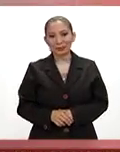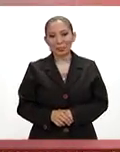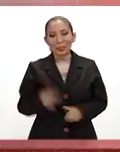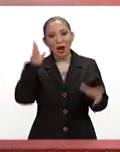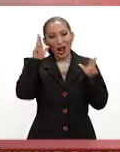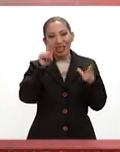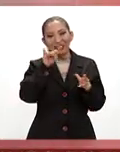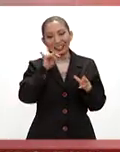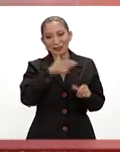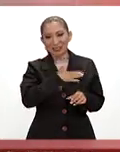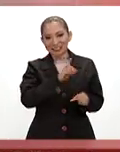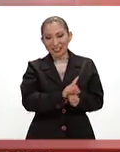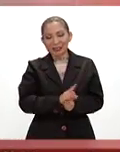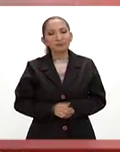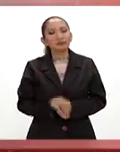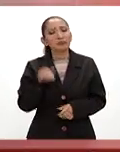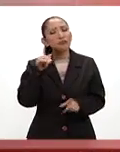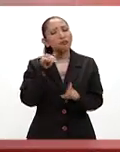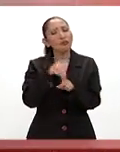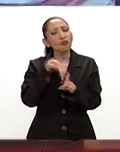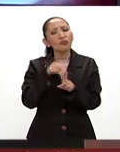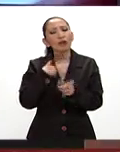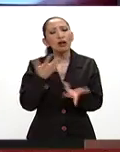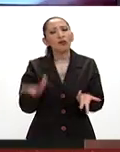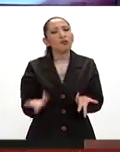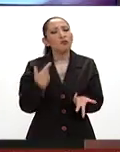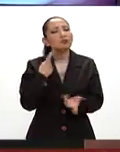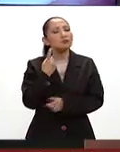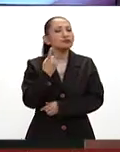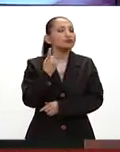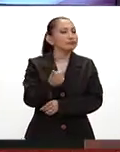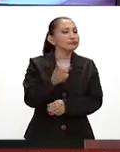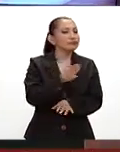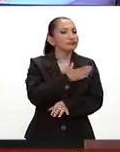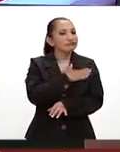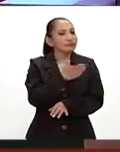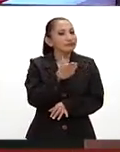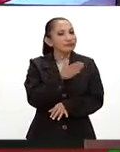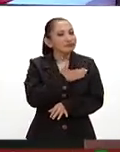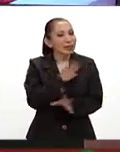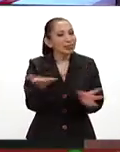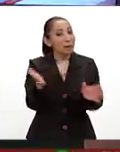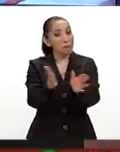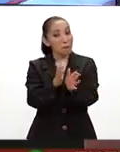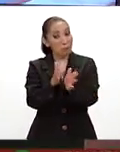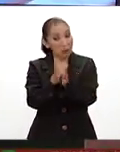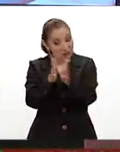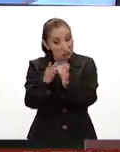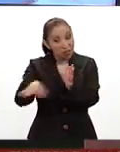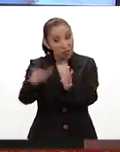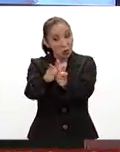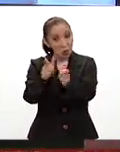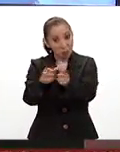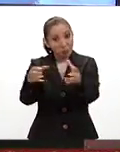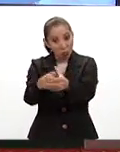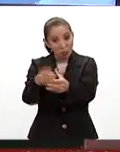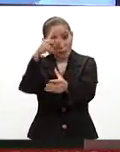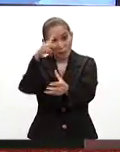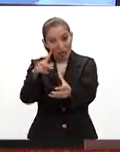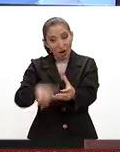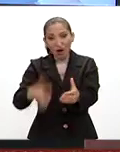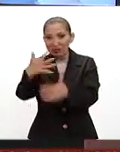¿Qué tal, Daniel? Buenos días. Oye, pues, Samuel, una buena, una buena participación, la de la delegación mexicana,